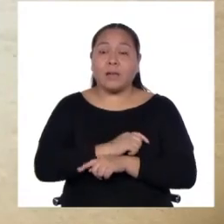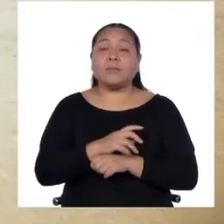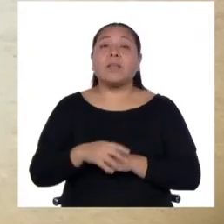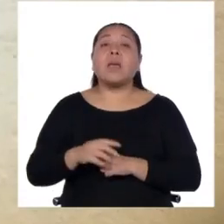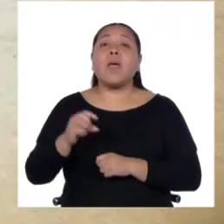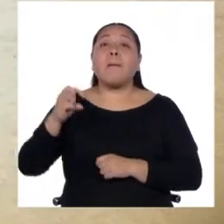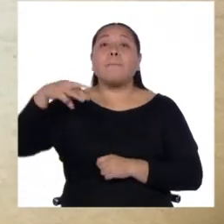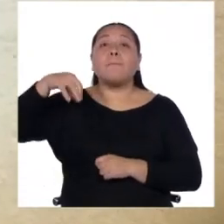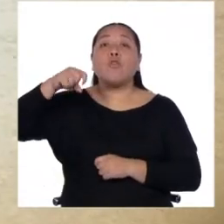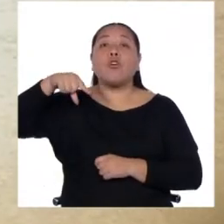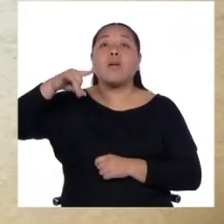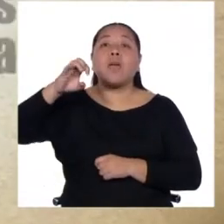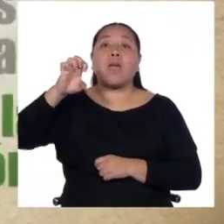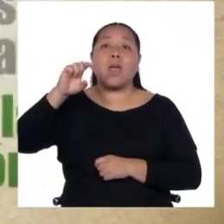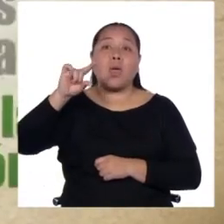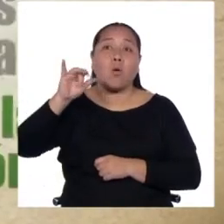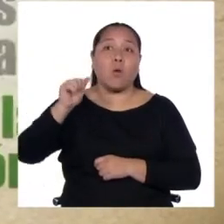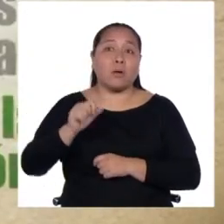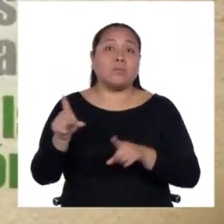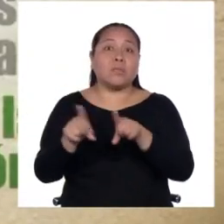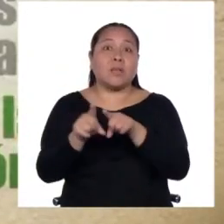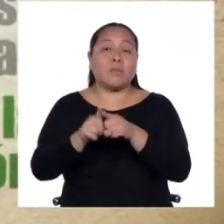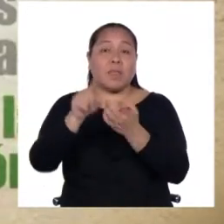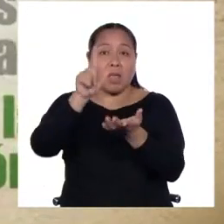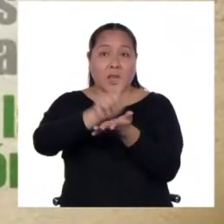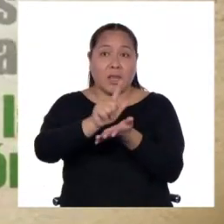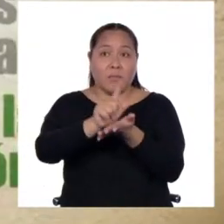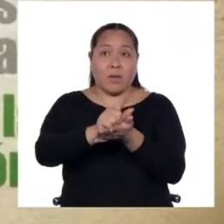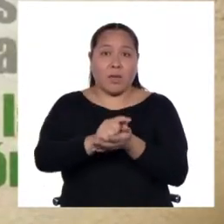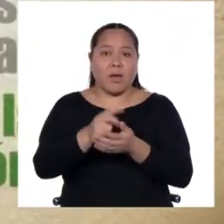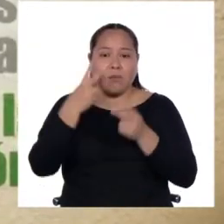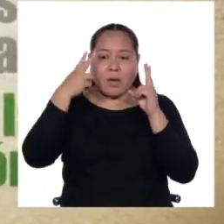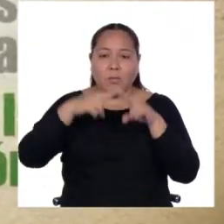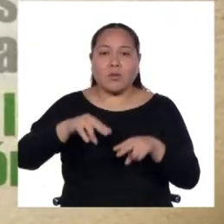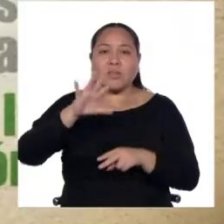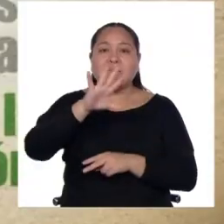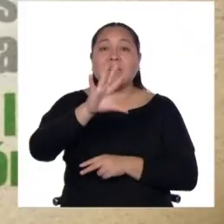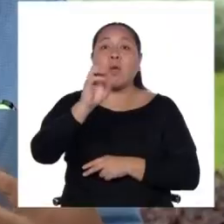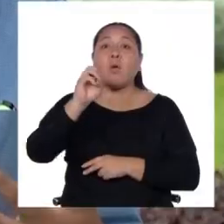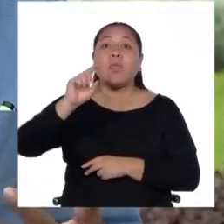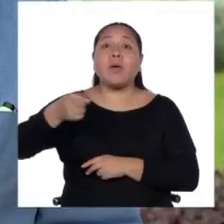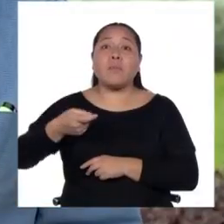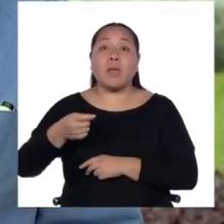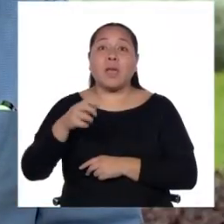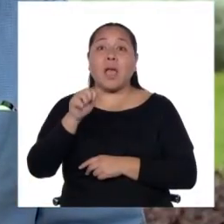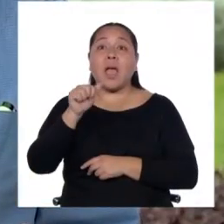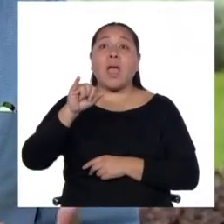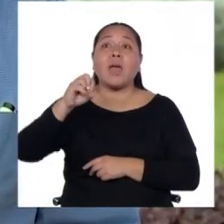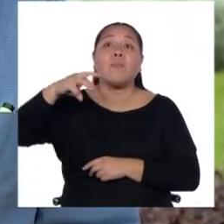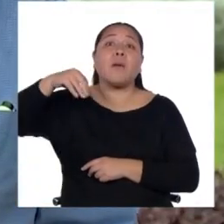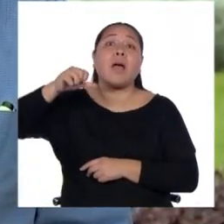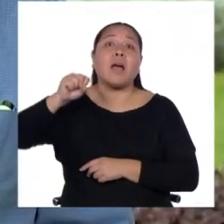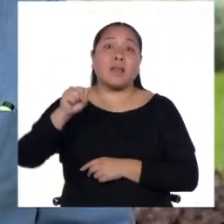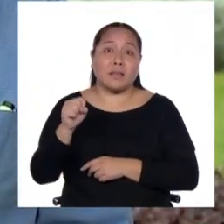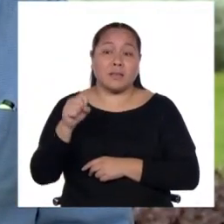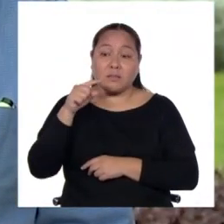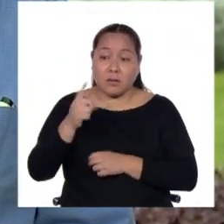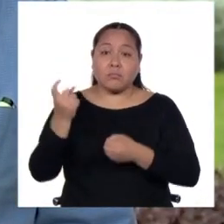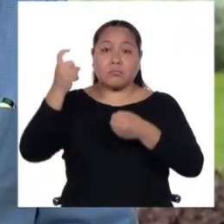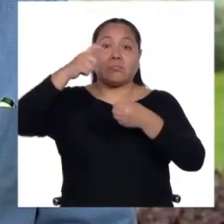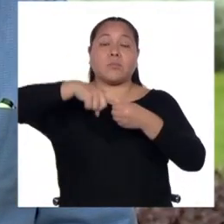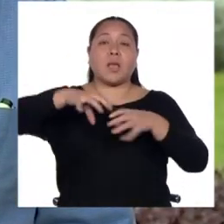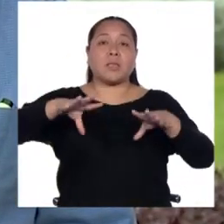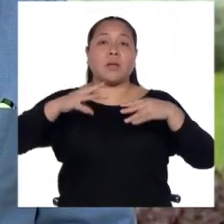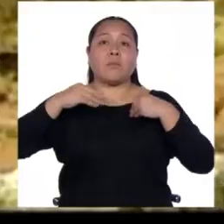pero también en Lima. En Lima vemos más de 50 mil aymaras, al menos que se han reconocido, que se han registrado como aymaras